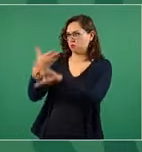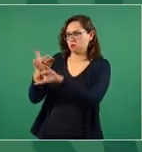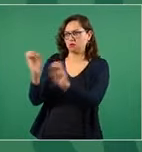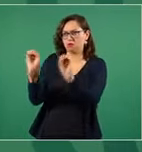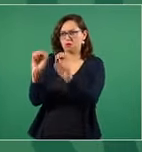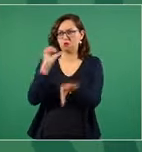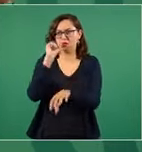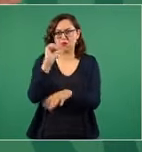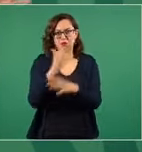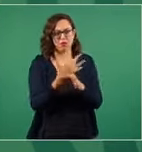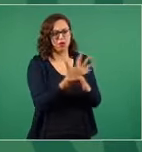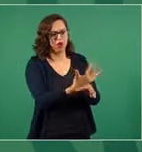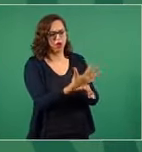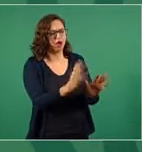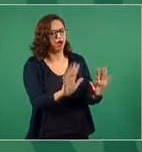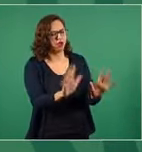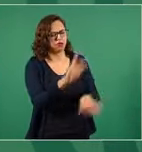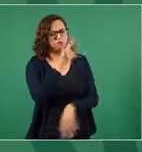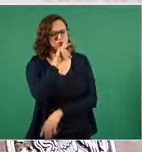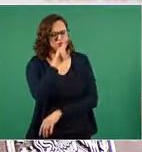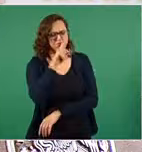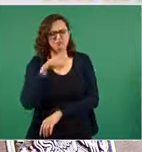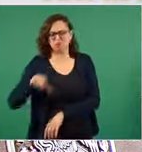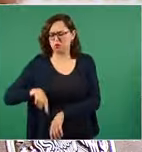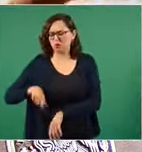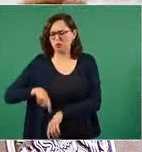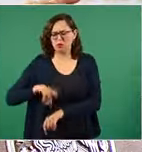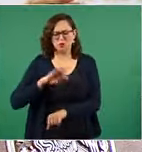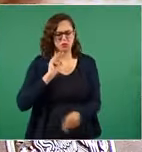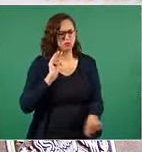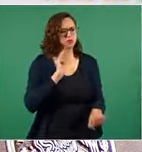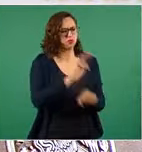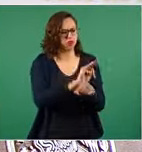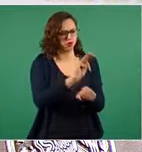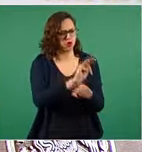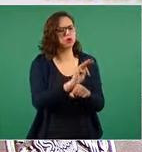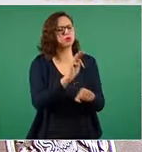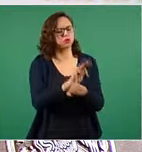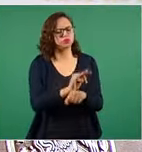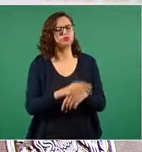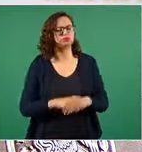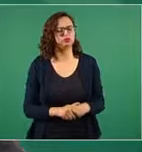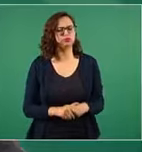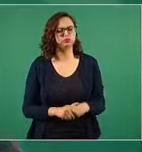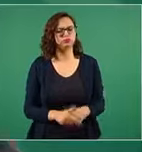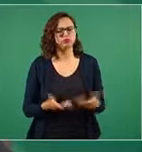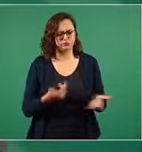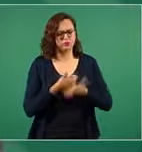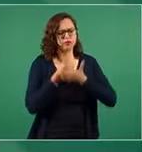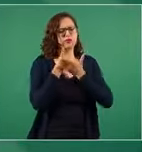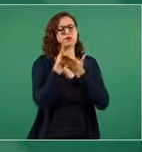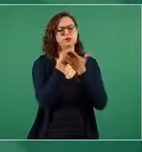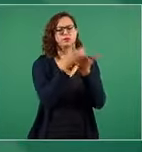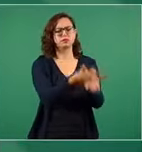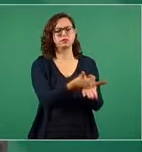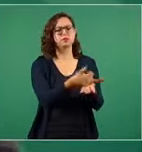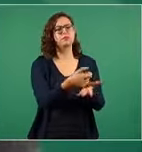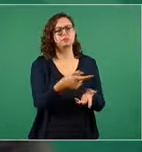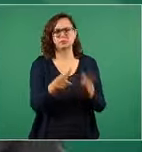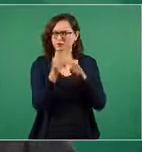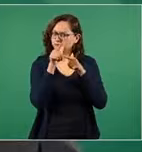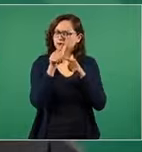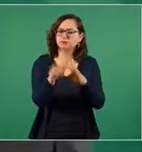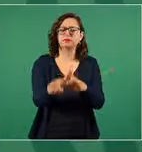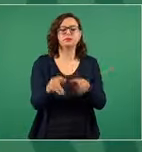pues proteger a distribuidores a comisionistas y que puedan